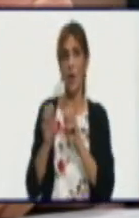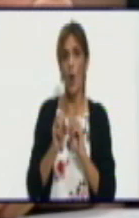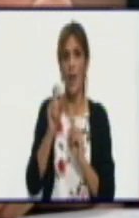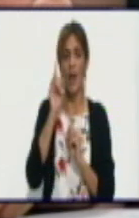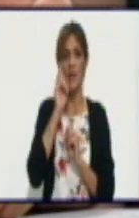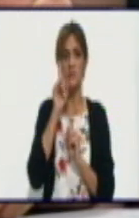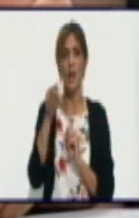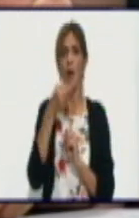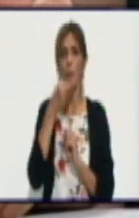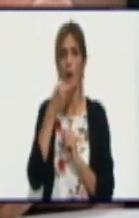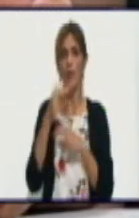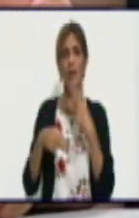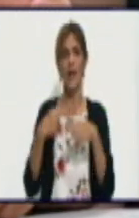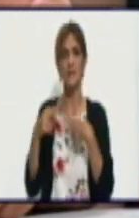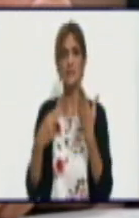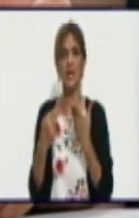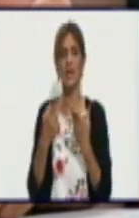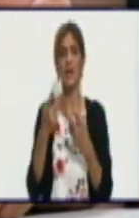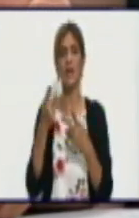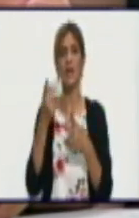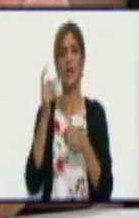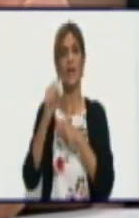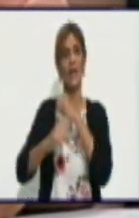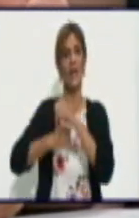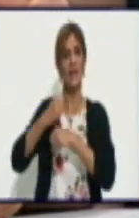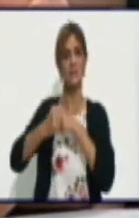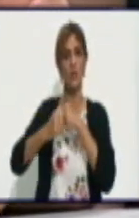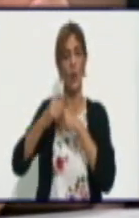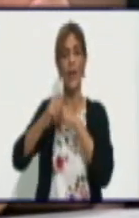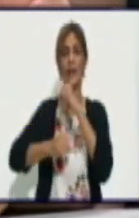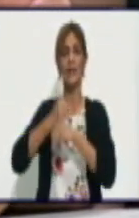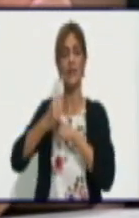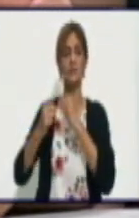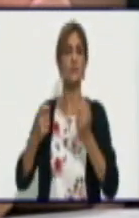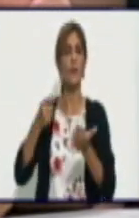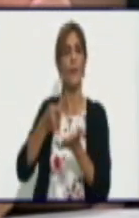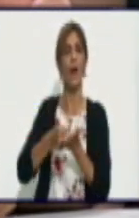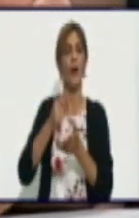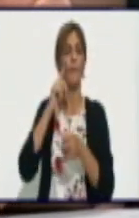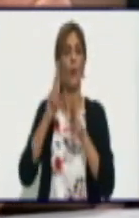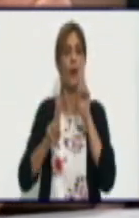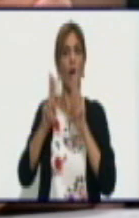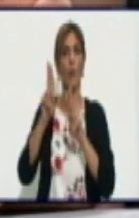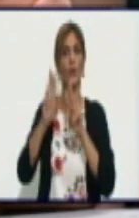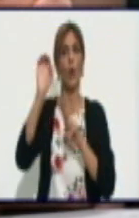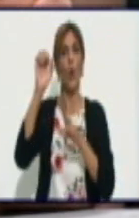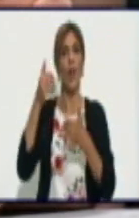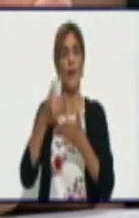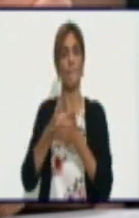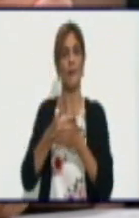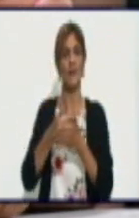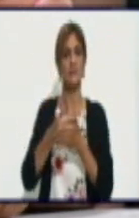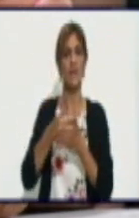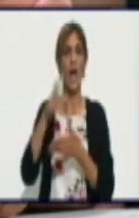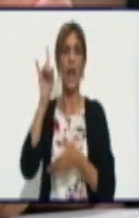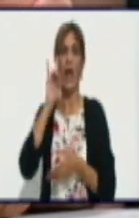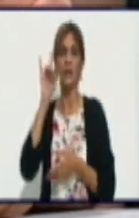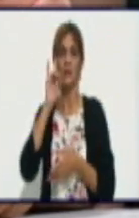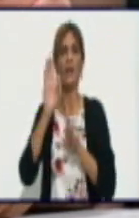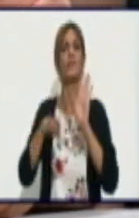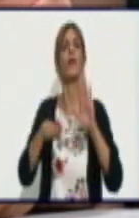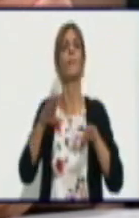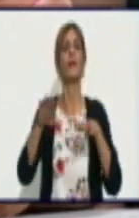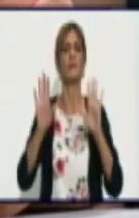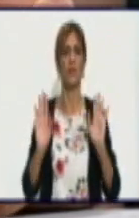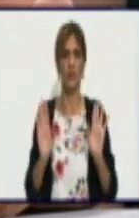convertir en queso. El precio se pagará por acuerdo con la empresa láctea, dependiendo de la calidad del